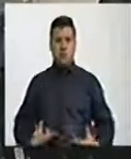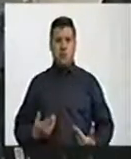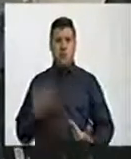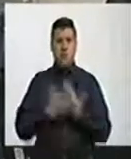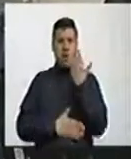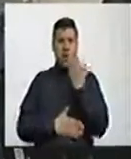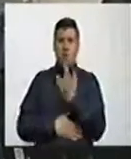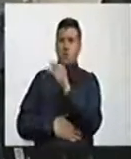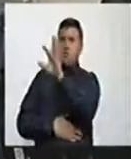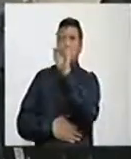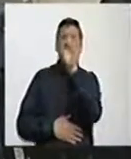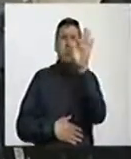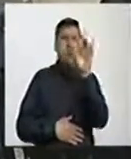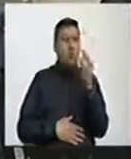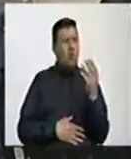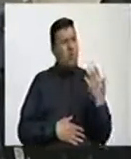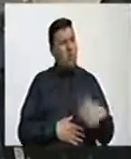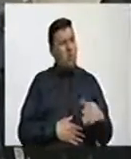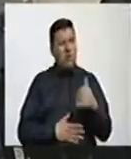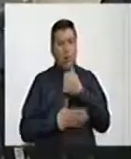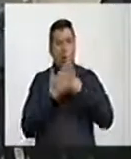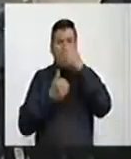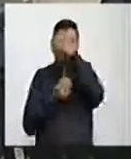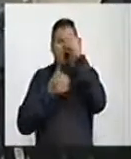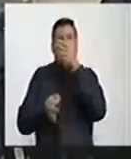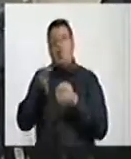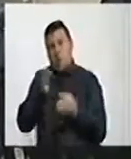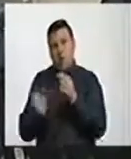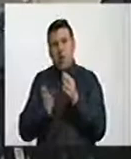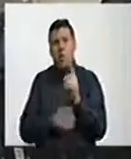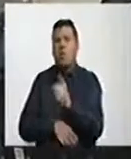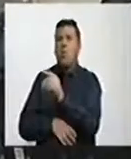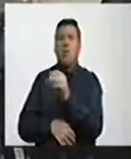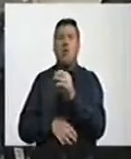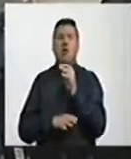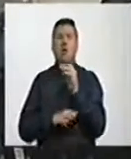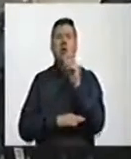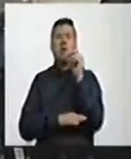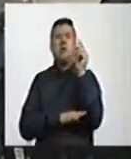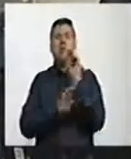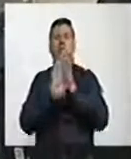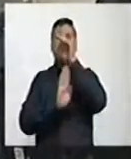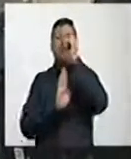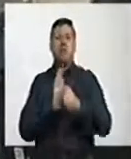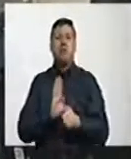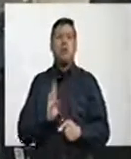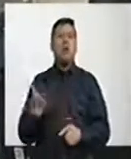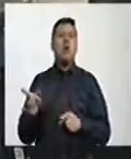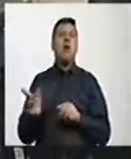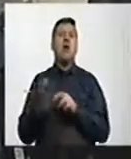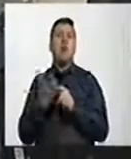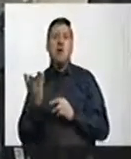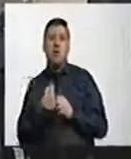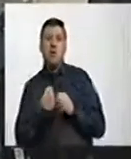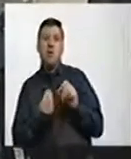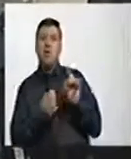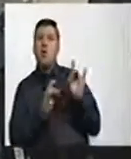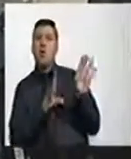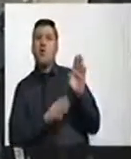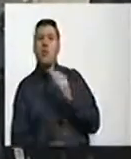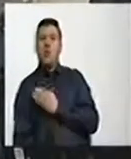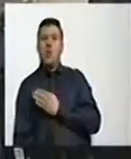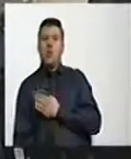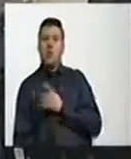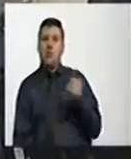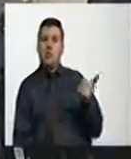hoy tienen las altas cortes, muchos de los cuales tienen una clara tendencia ideológica antiuribista. 11 de los 63